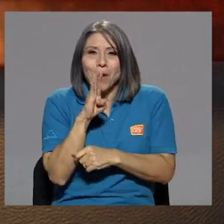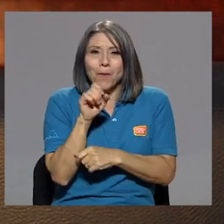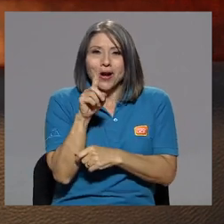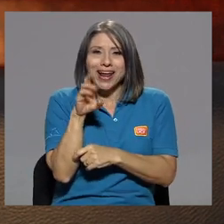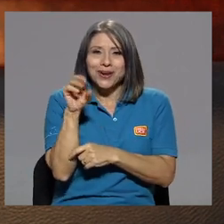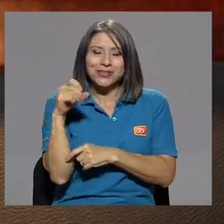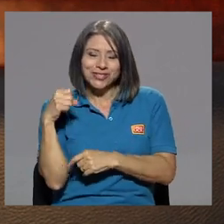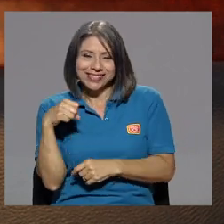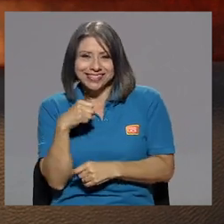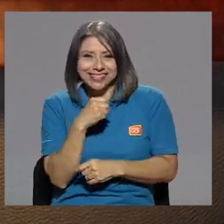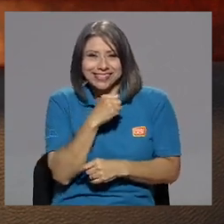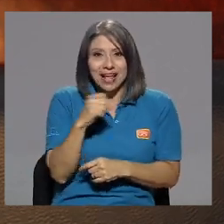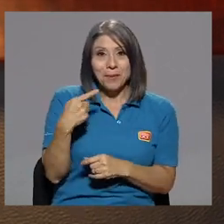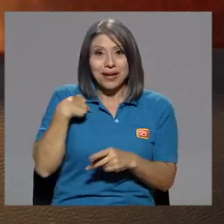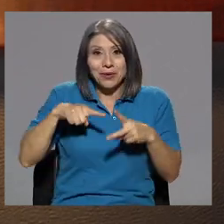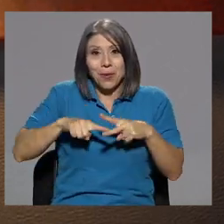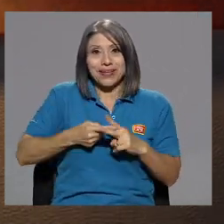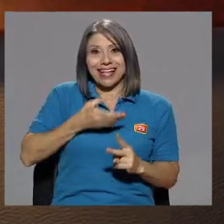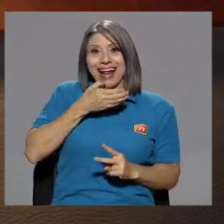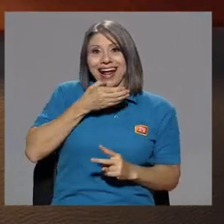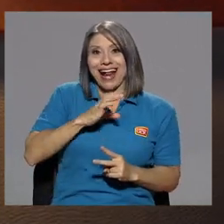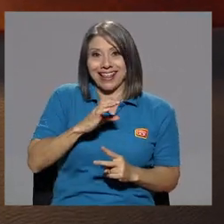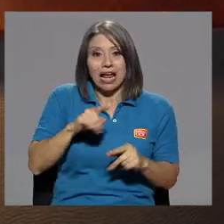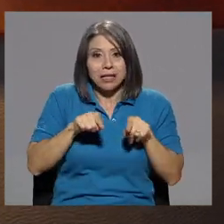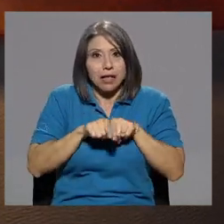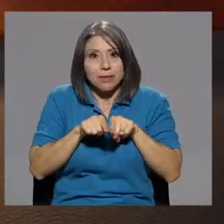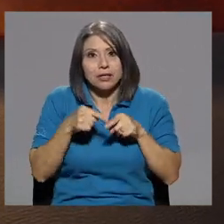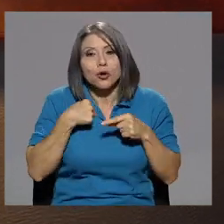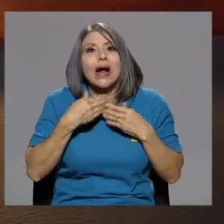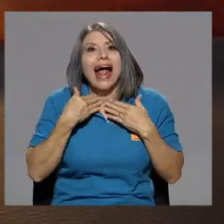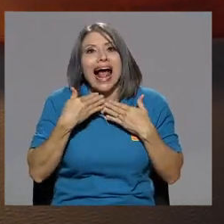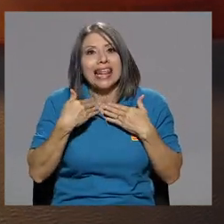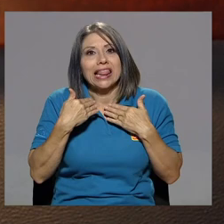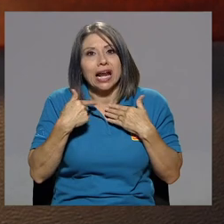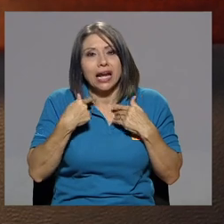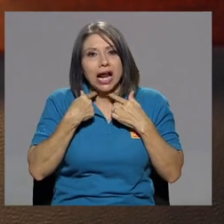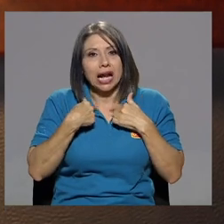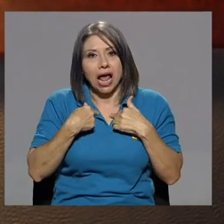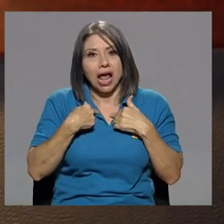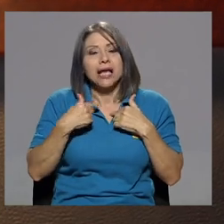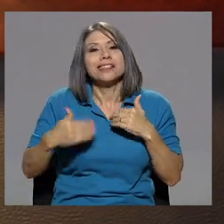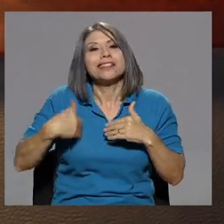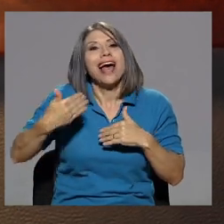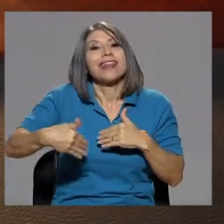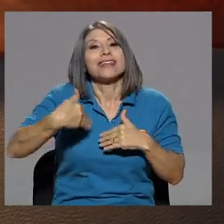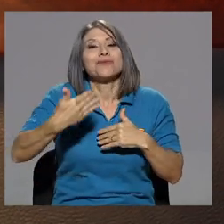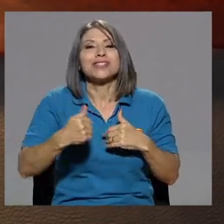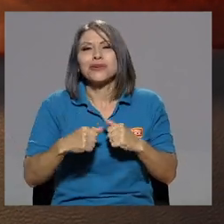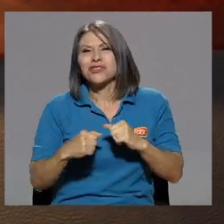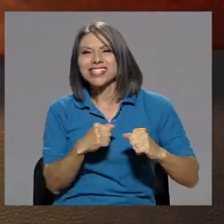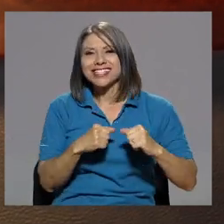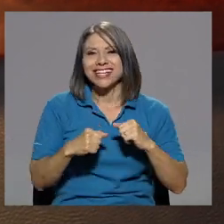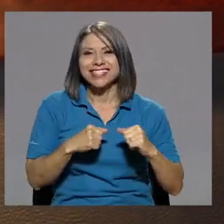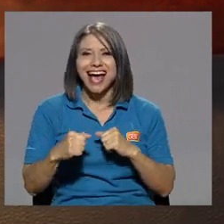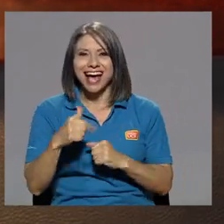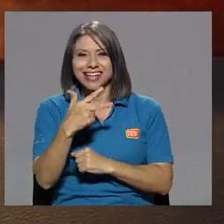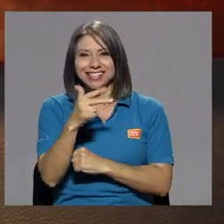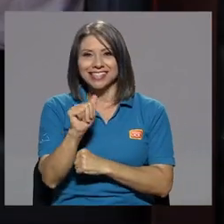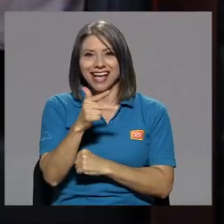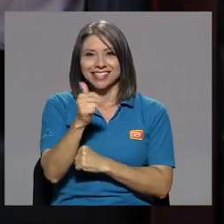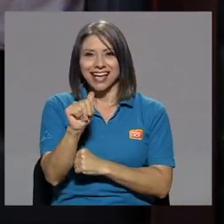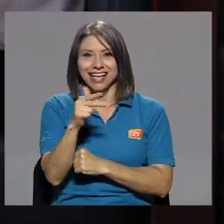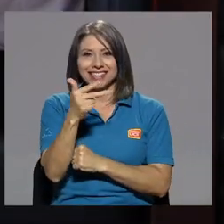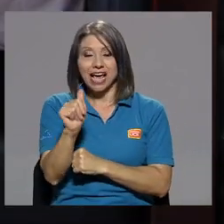a calentar yo y a calentarme yo, la garganta, ¿verdad? Entonces ya después pongo un chachachá, o